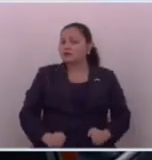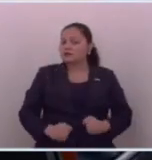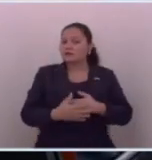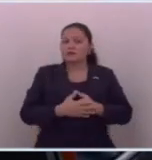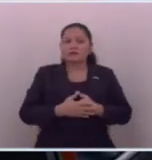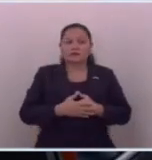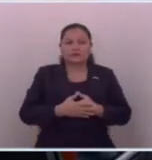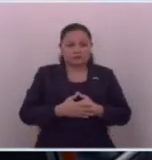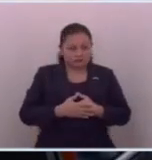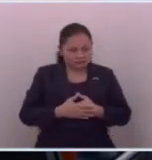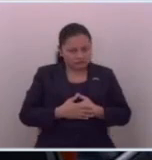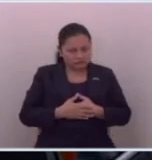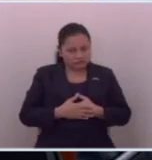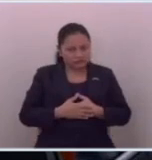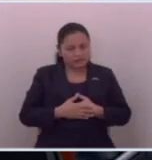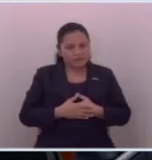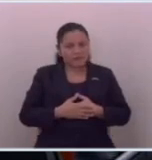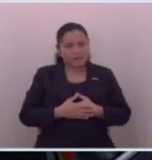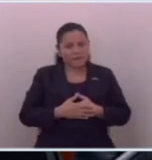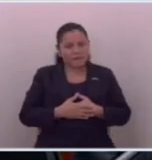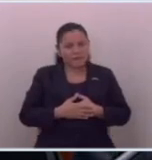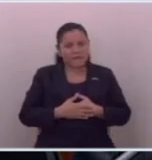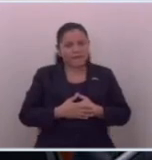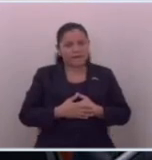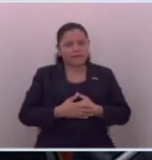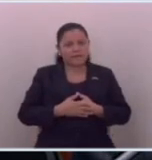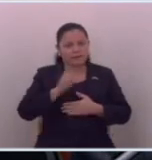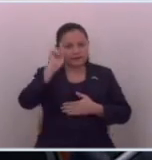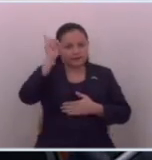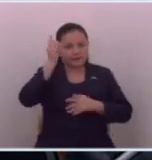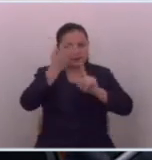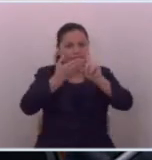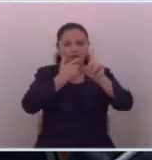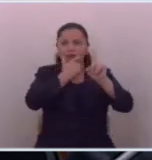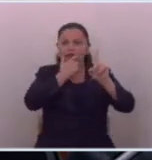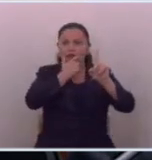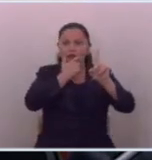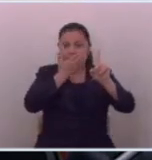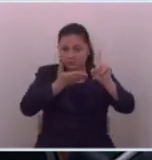no era el profe Sánchez Serena